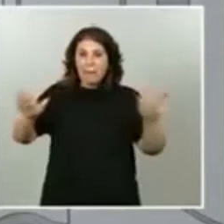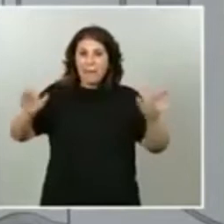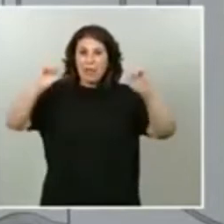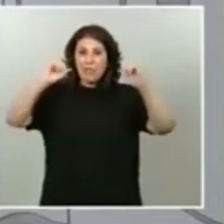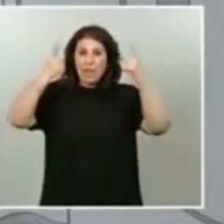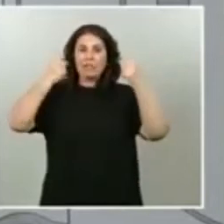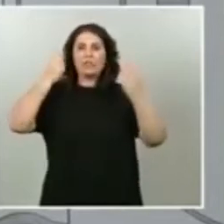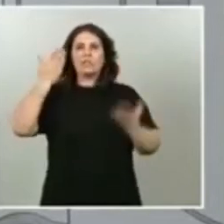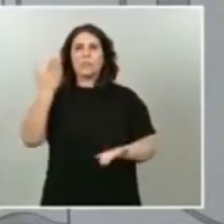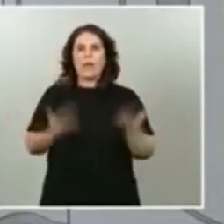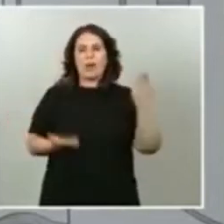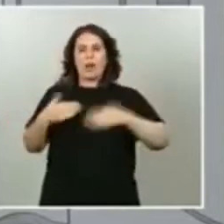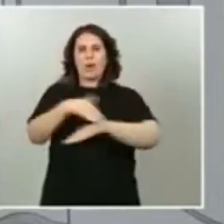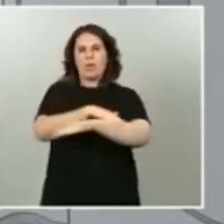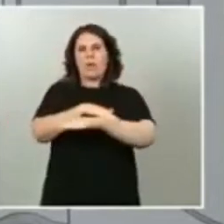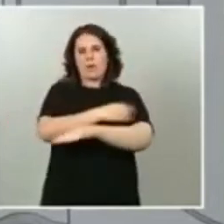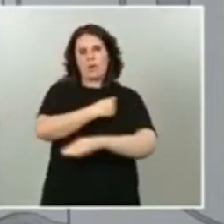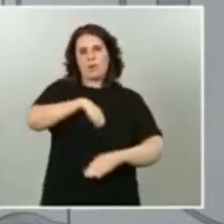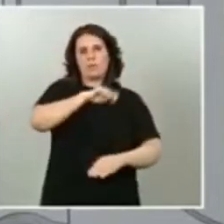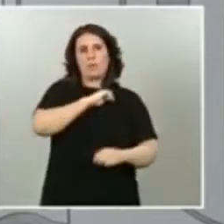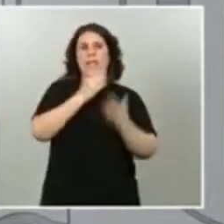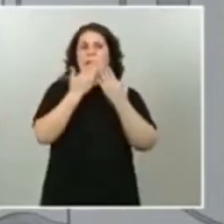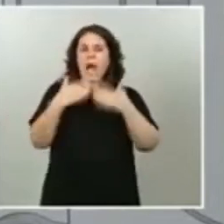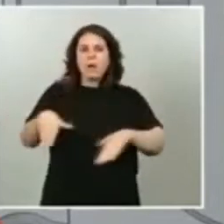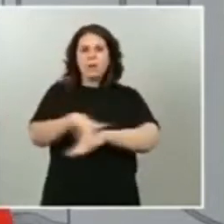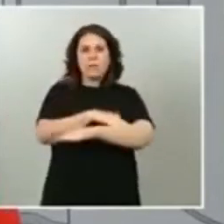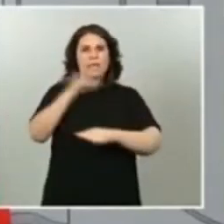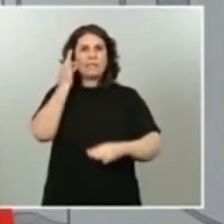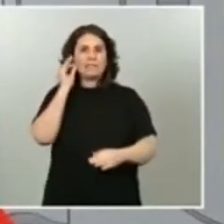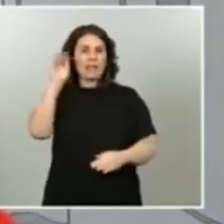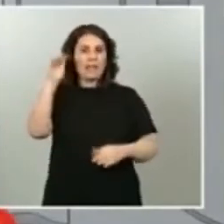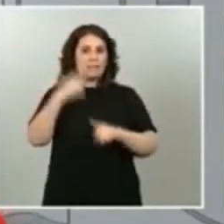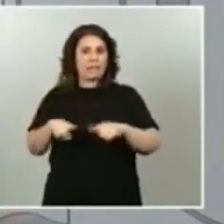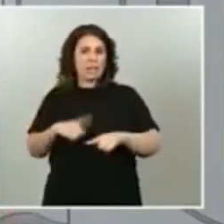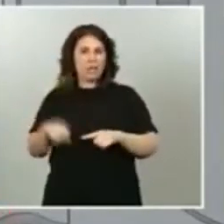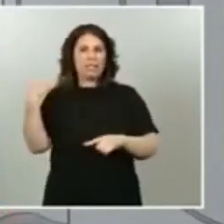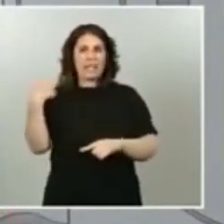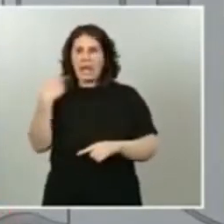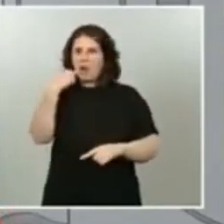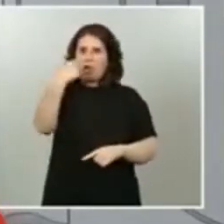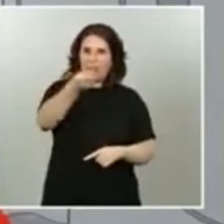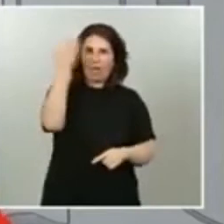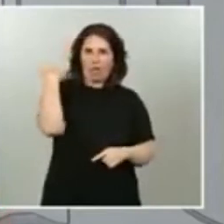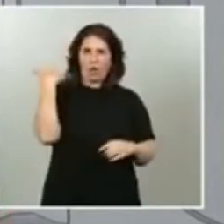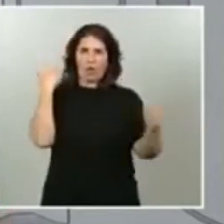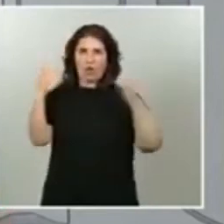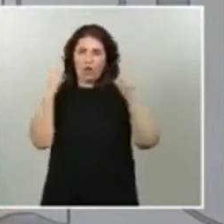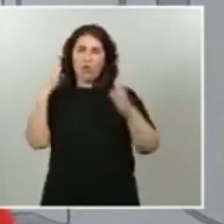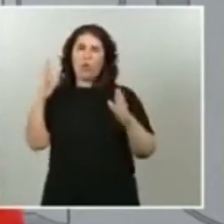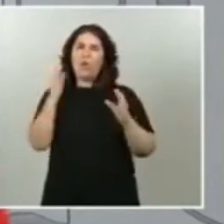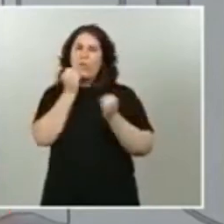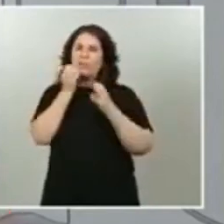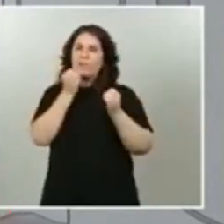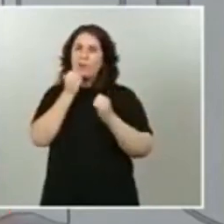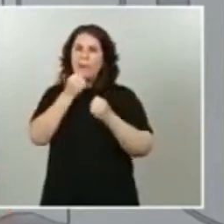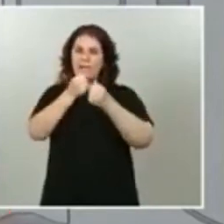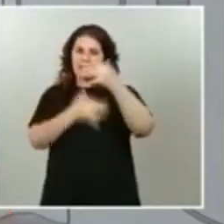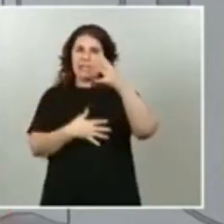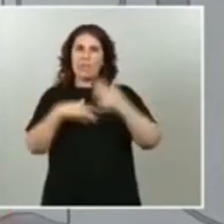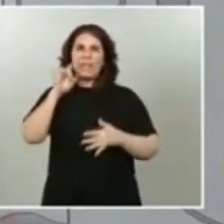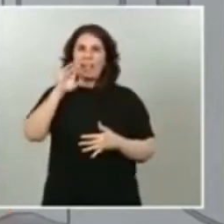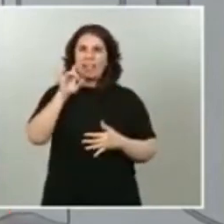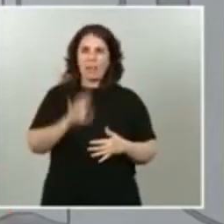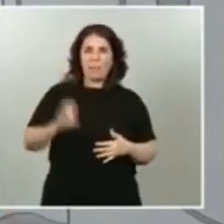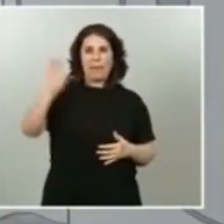gobierno de España aunque la ministra de Exteriores ya comentó en su momento cuando informó sobre la lista de los 15 países que en el marco europeo del